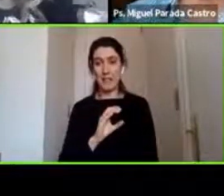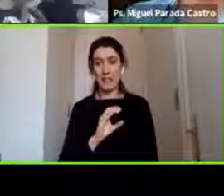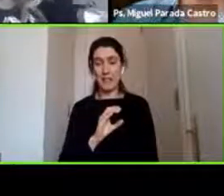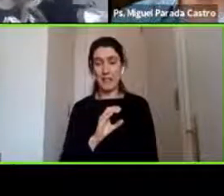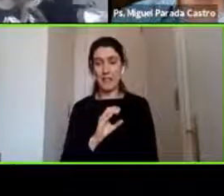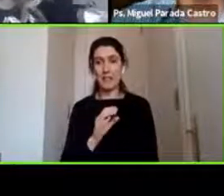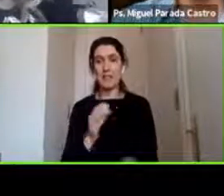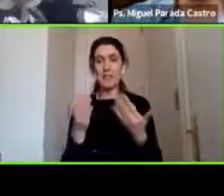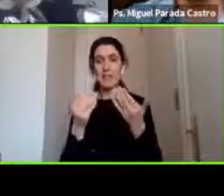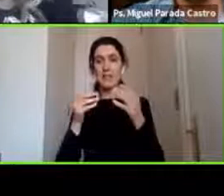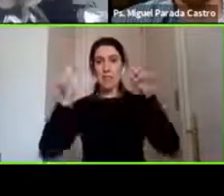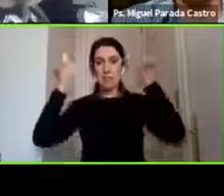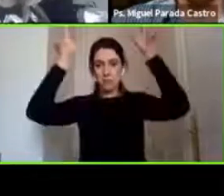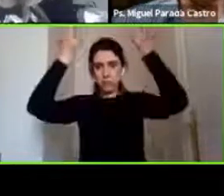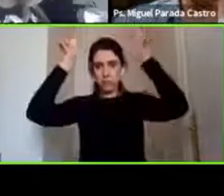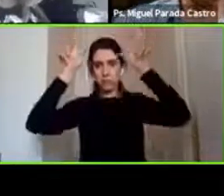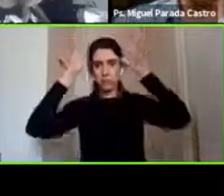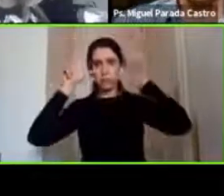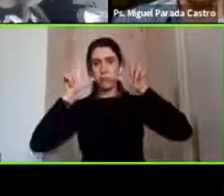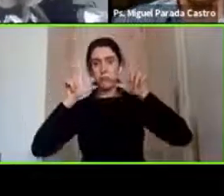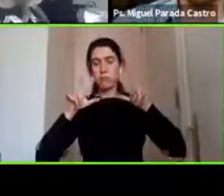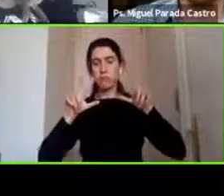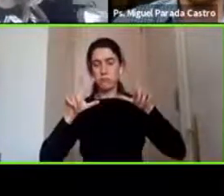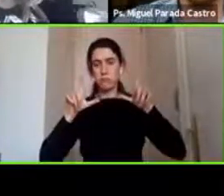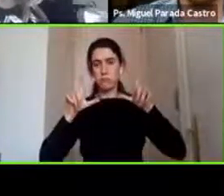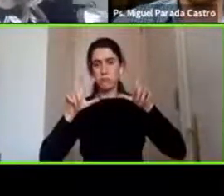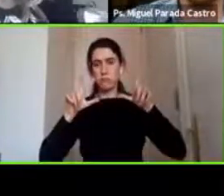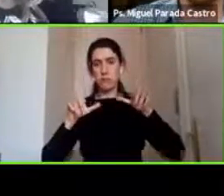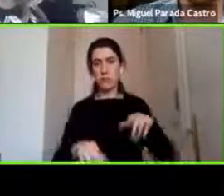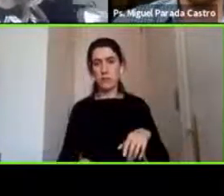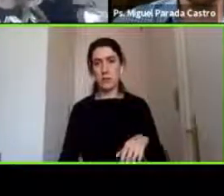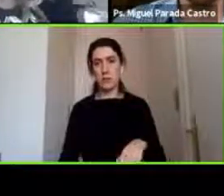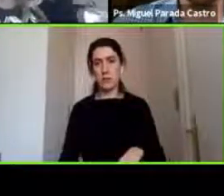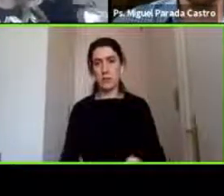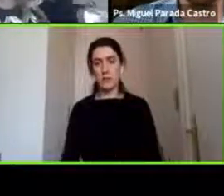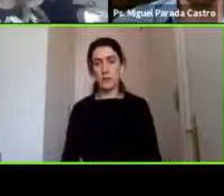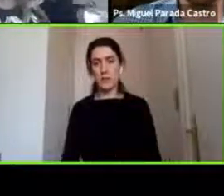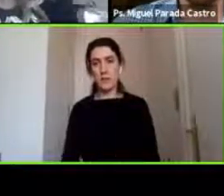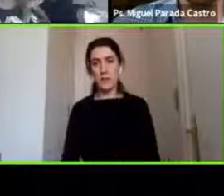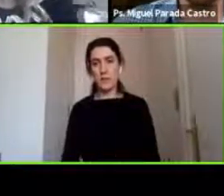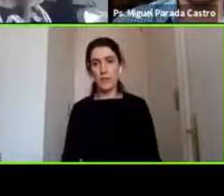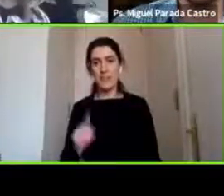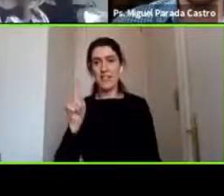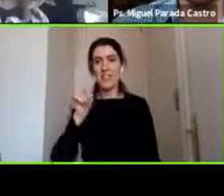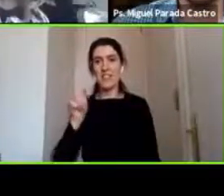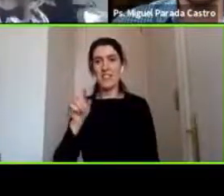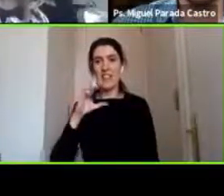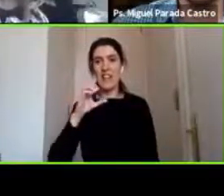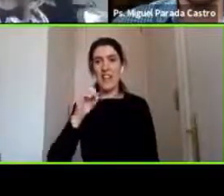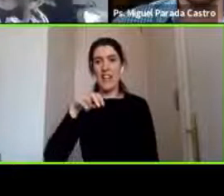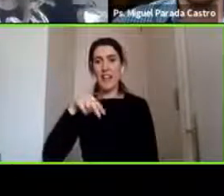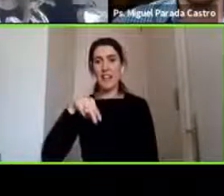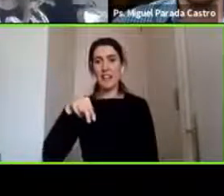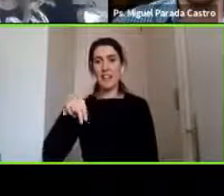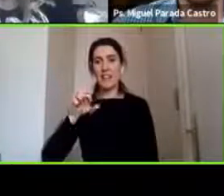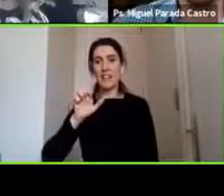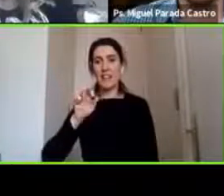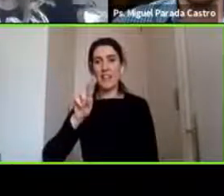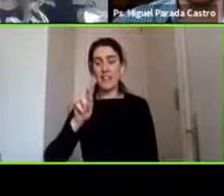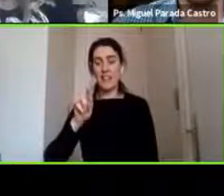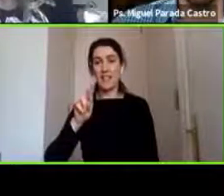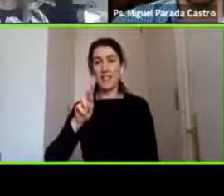neuroimagen siendo la resonancia o sea siendo el escáner el examen con